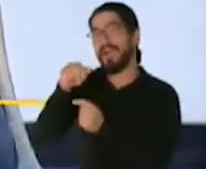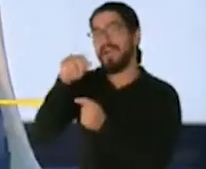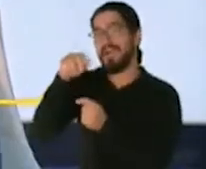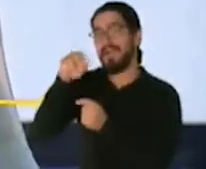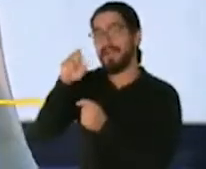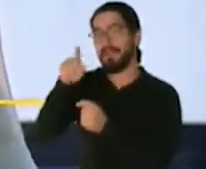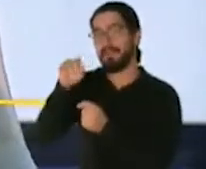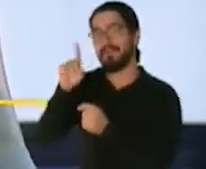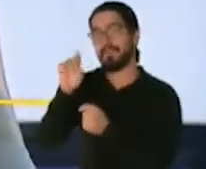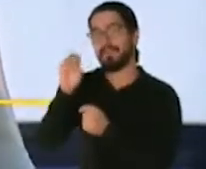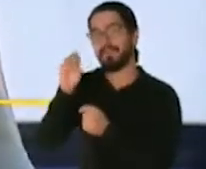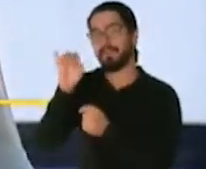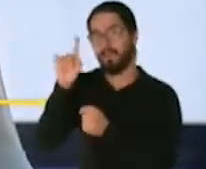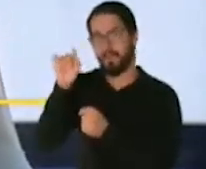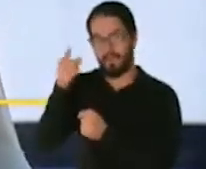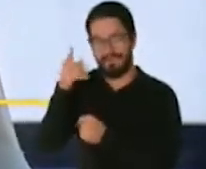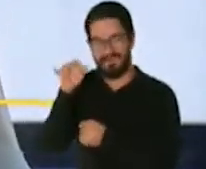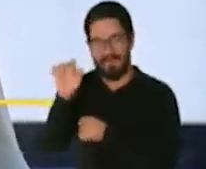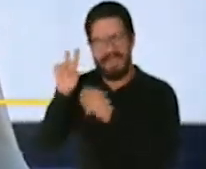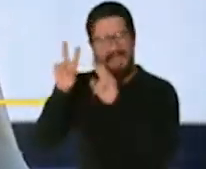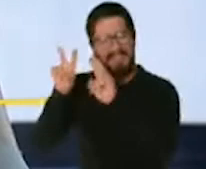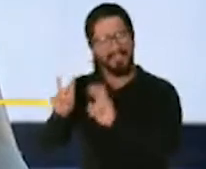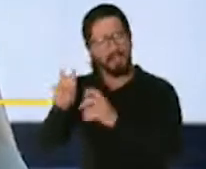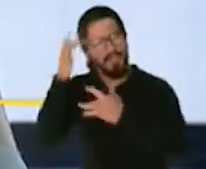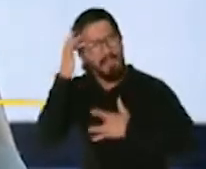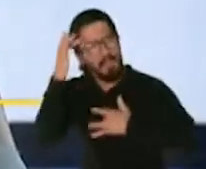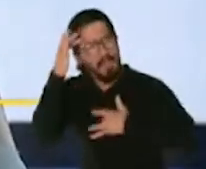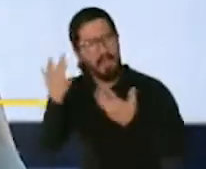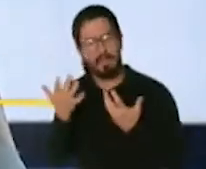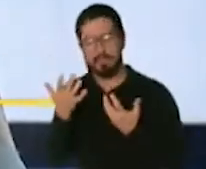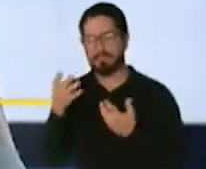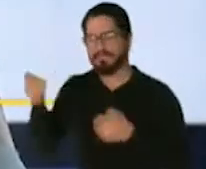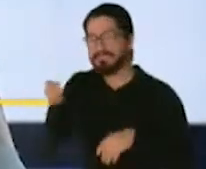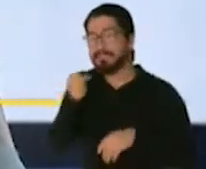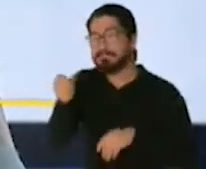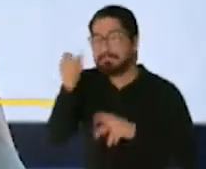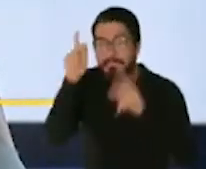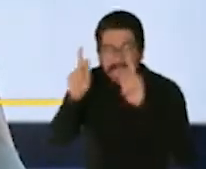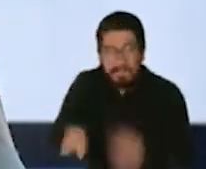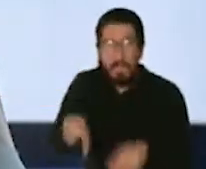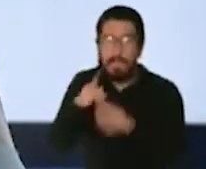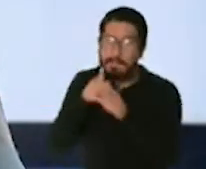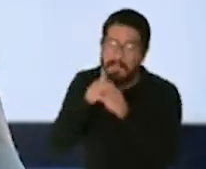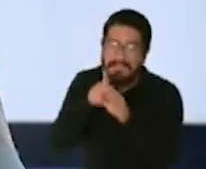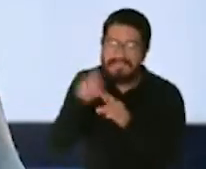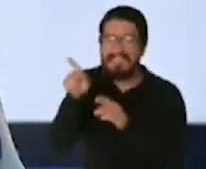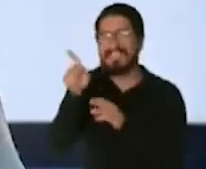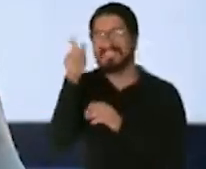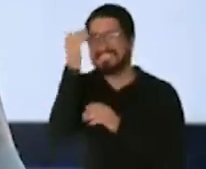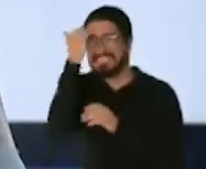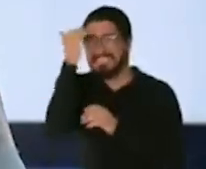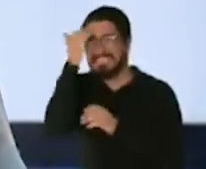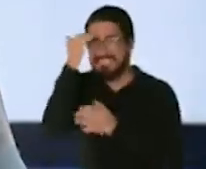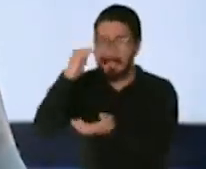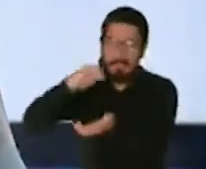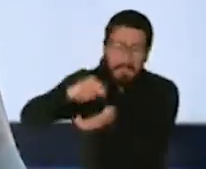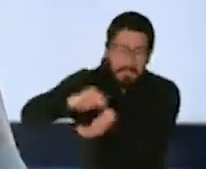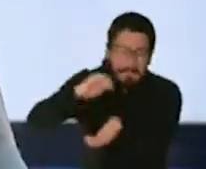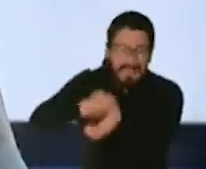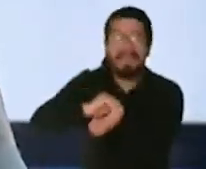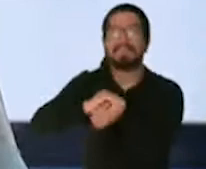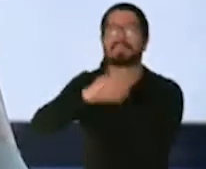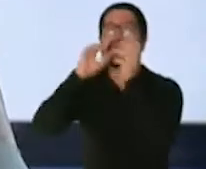epidemiología tener los profesionales de primera tener infectólogos tener médicos ¿verdad? que puedan generar